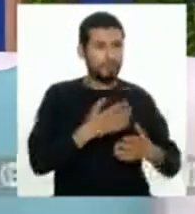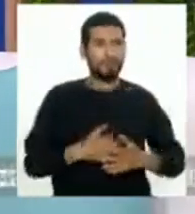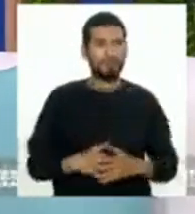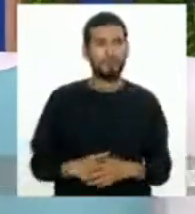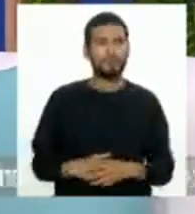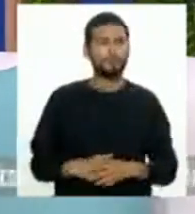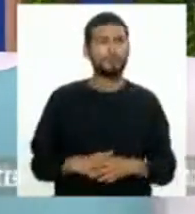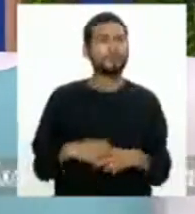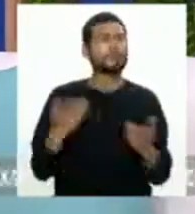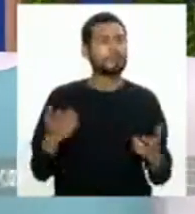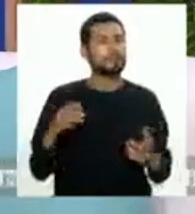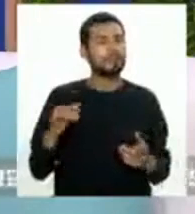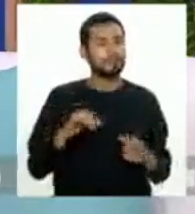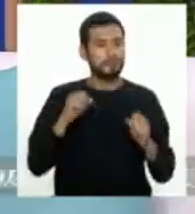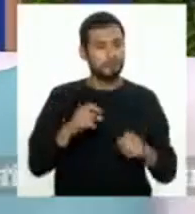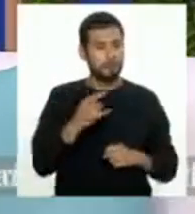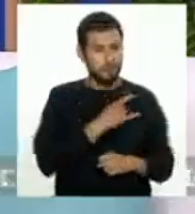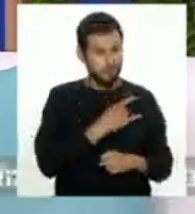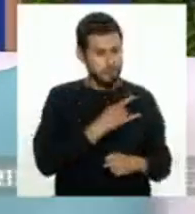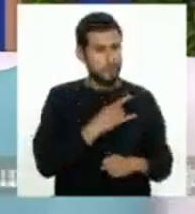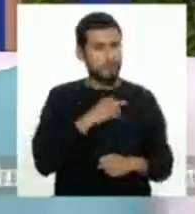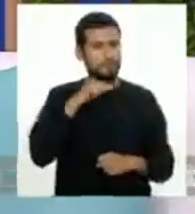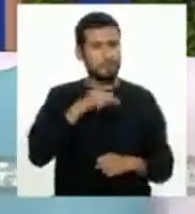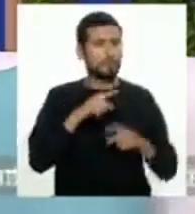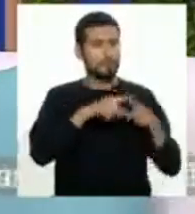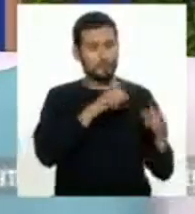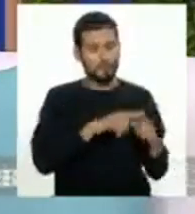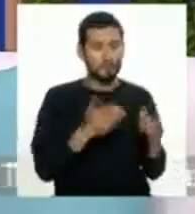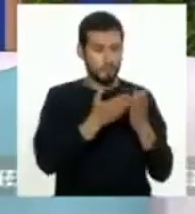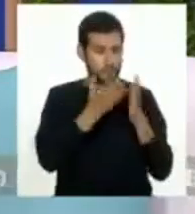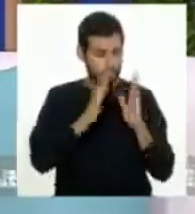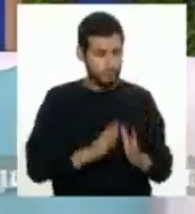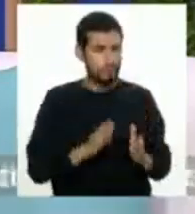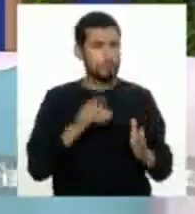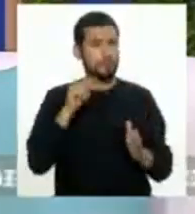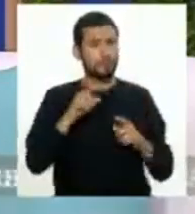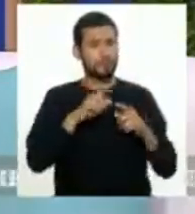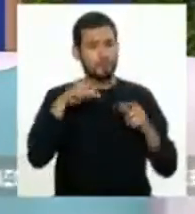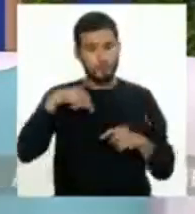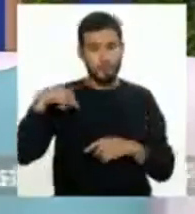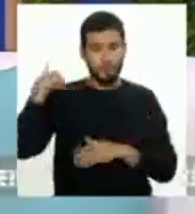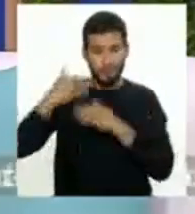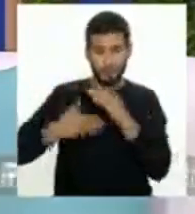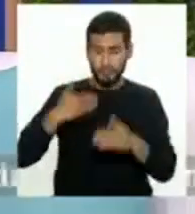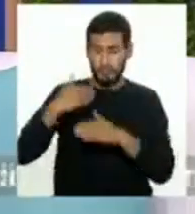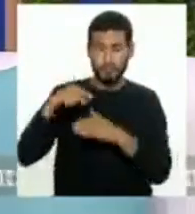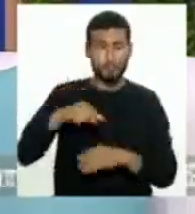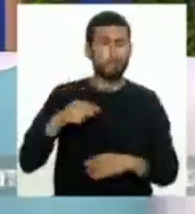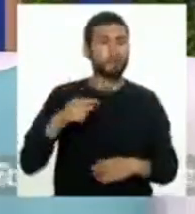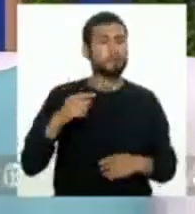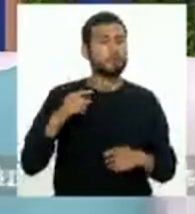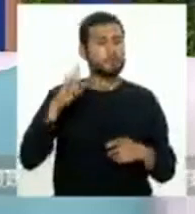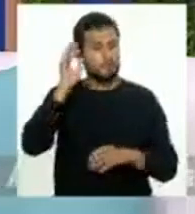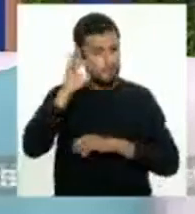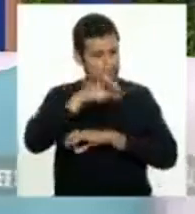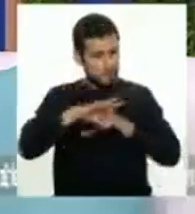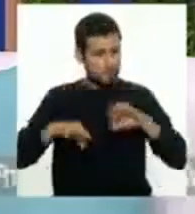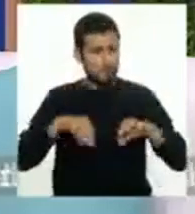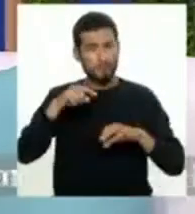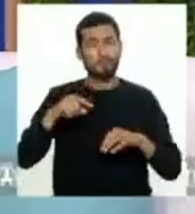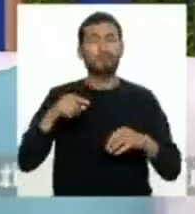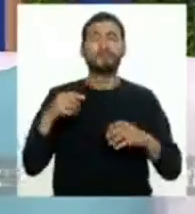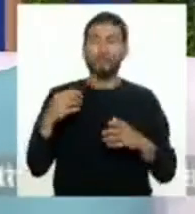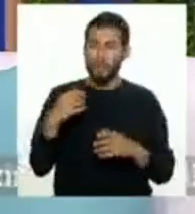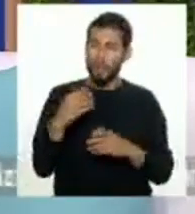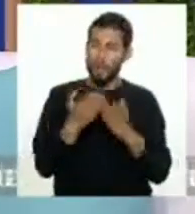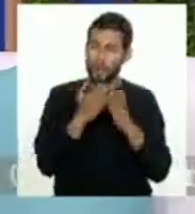Que también en las universidades, a los alumnos de los últimos ciclos de las carreras de ingeniería civil, ellos